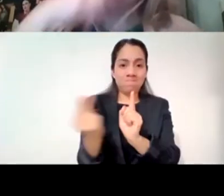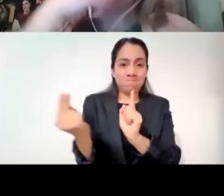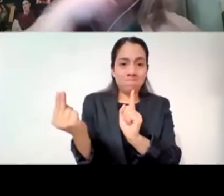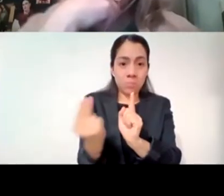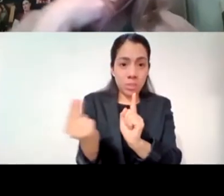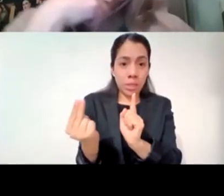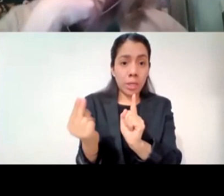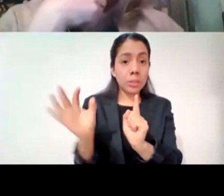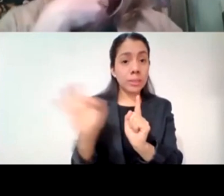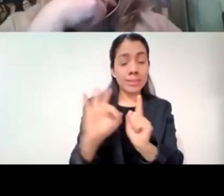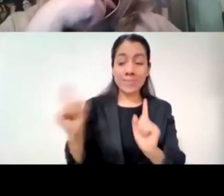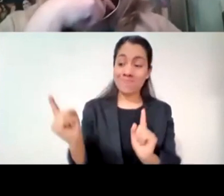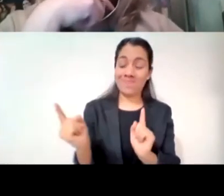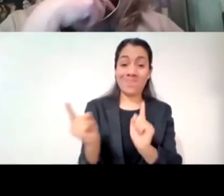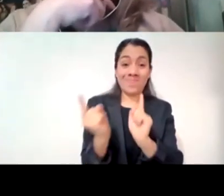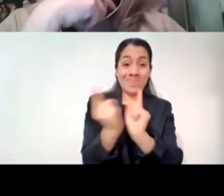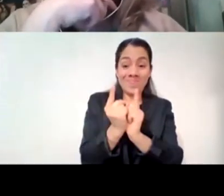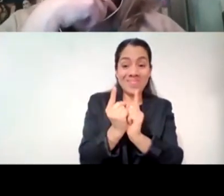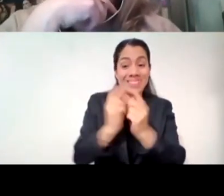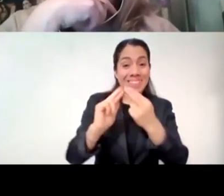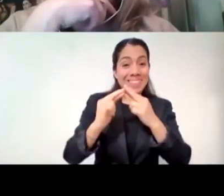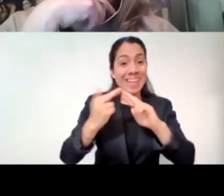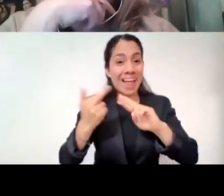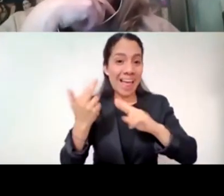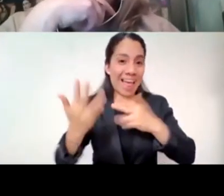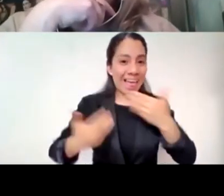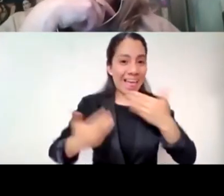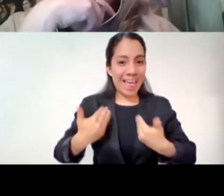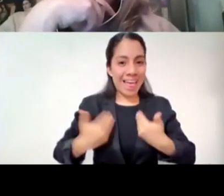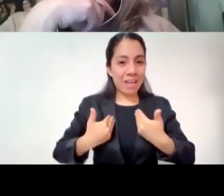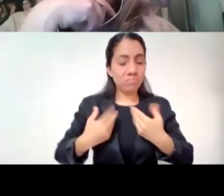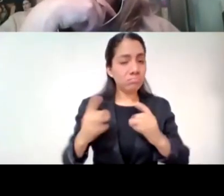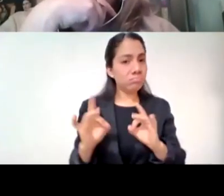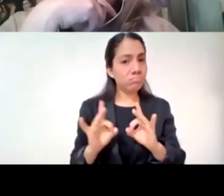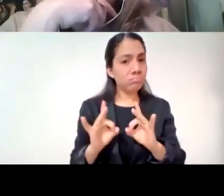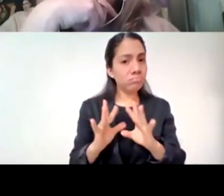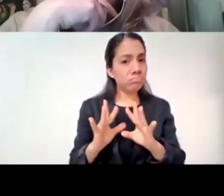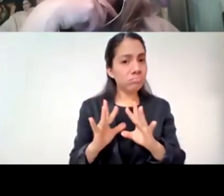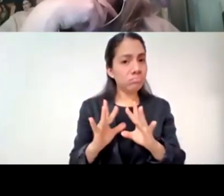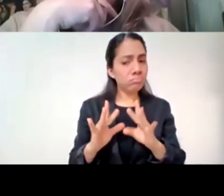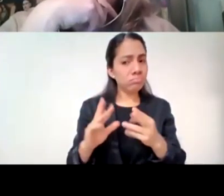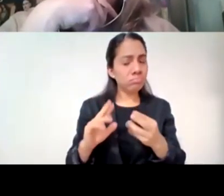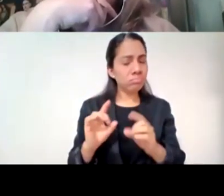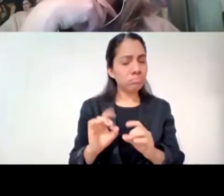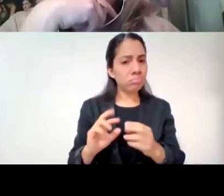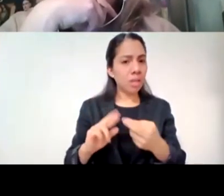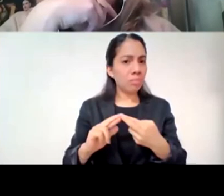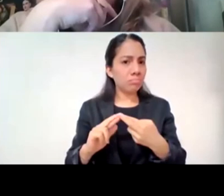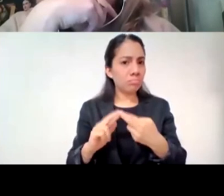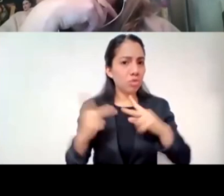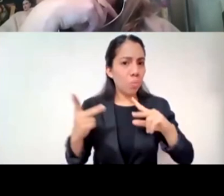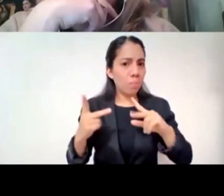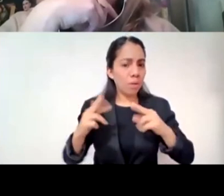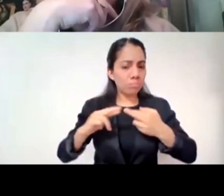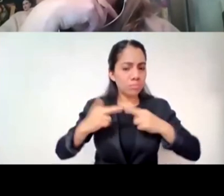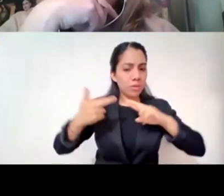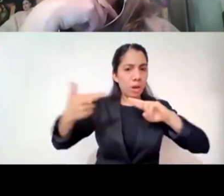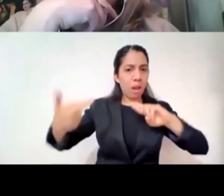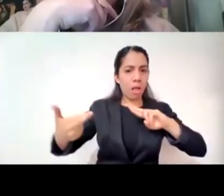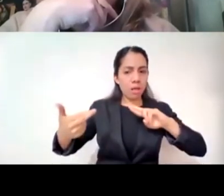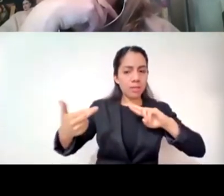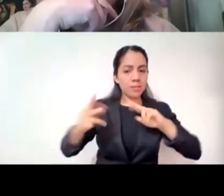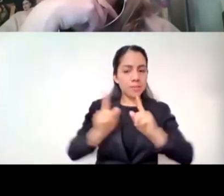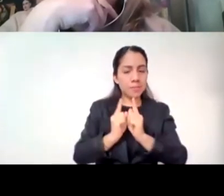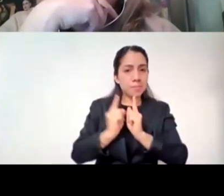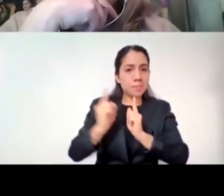lastiman se genera un proceso pues estos de duelo ¿no? se genera una pérdida y proceso de duelo dependiendo